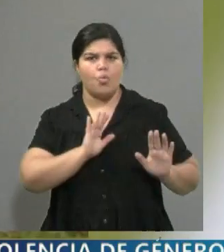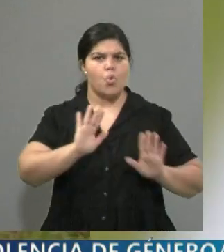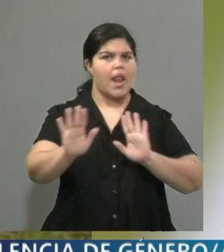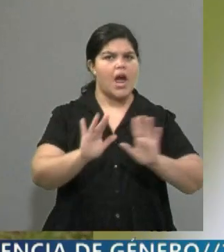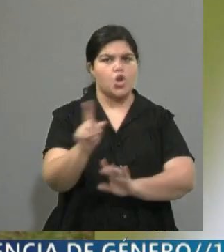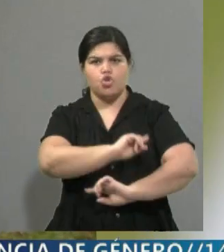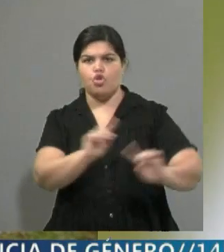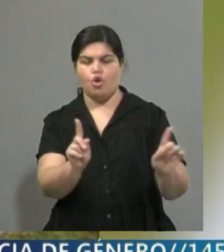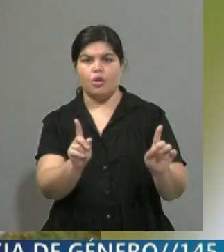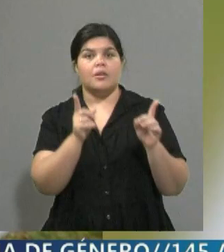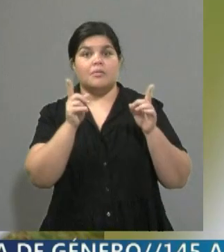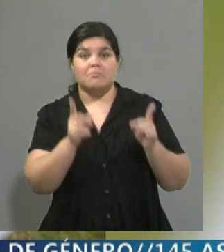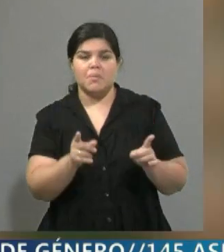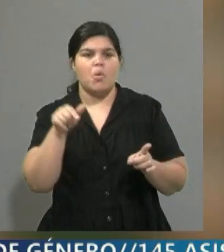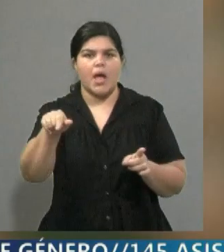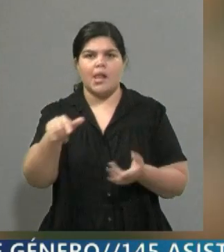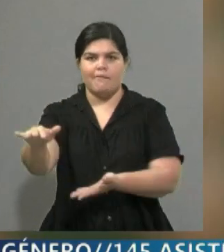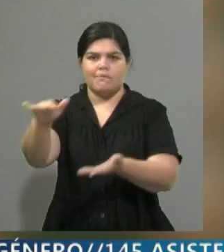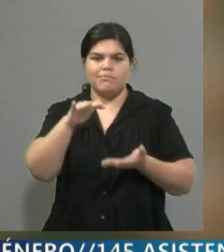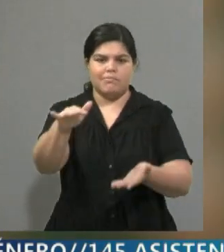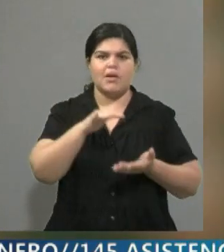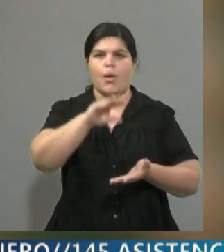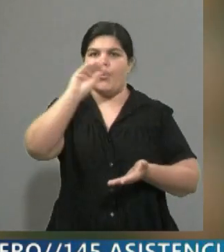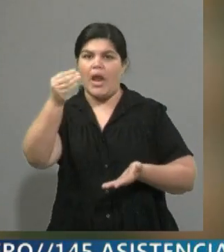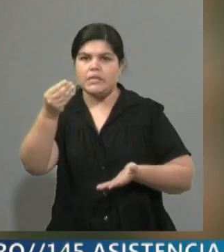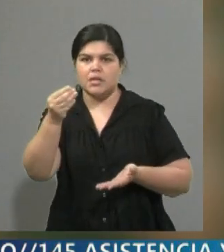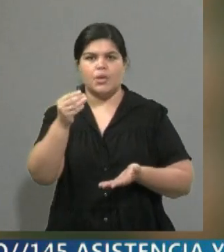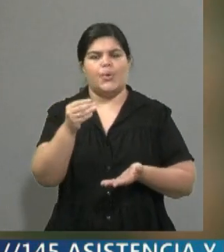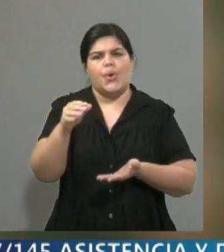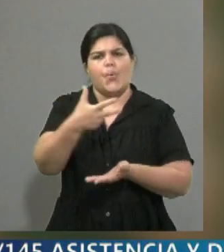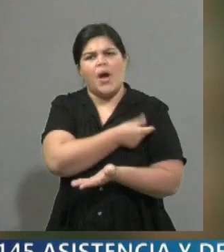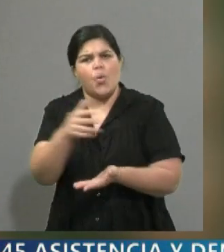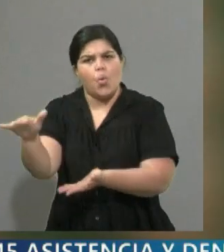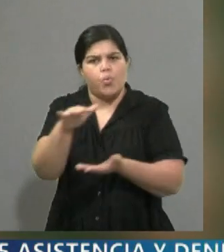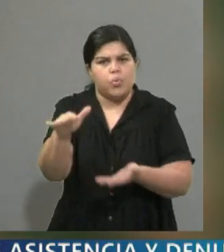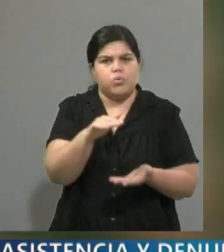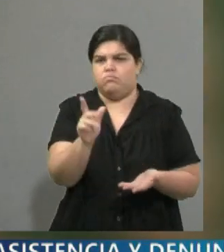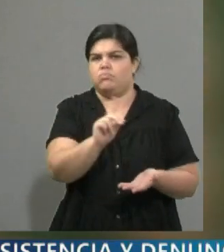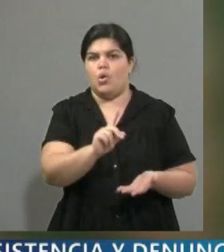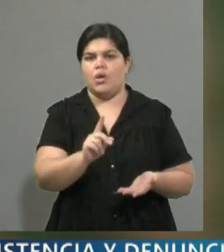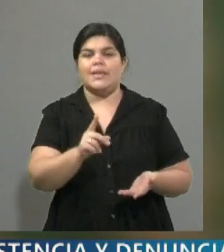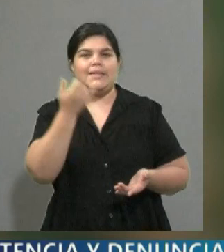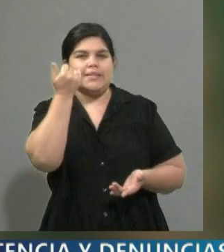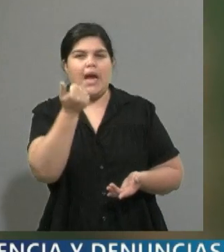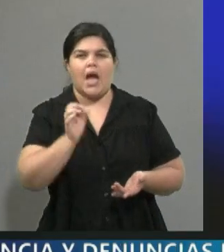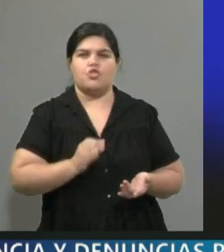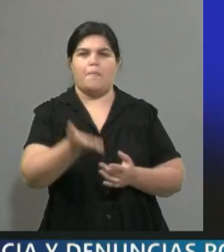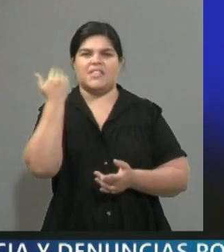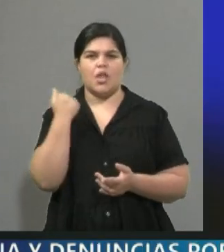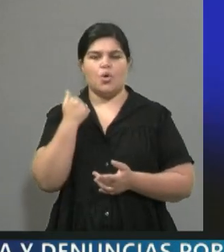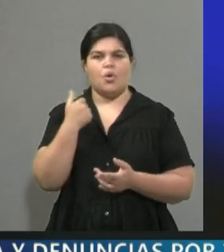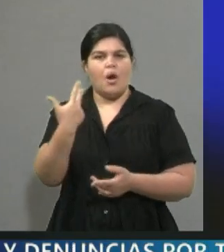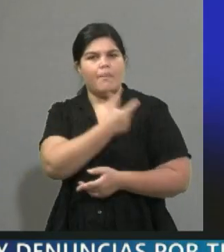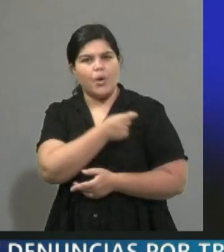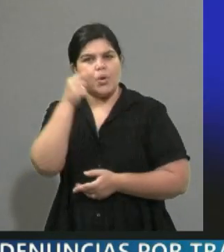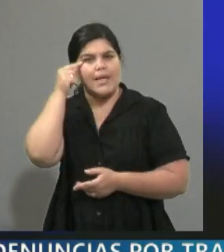una desidia en cuanto a la adquisición de vacunas. Recordemos que tuvo ahí el año pasado una controversia de que no iba a comprar vacunas chinas, hubo ahí un problema